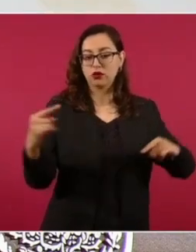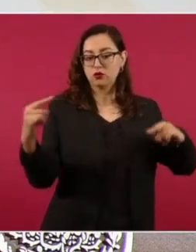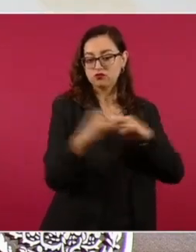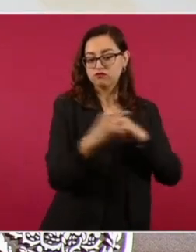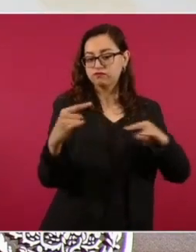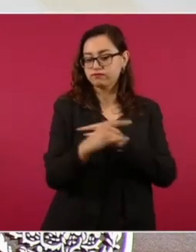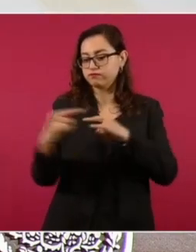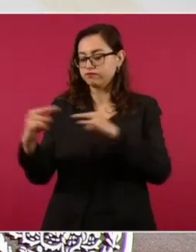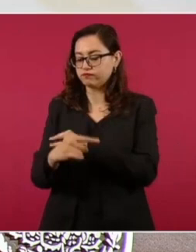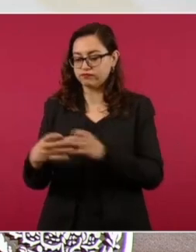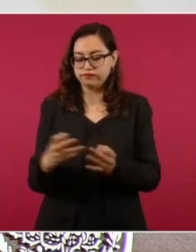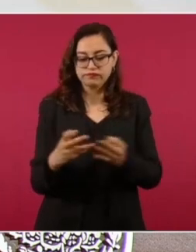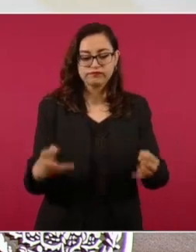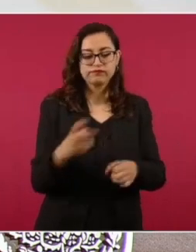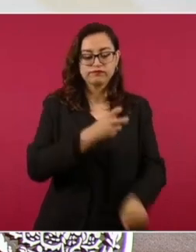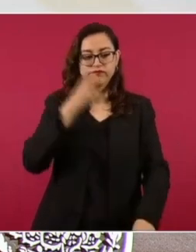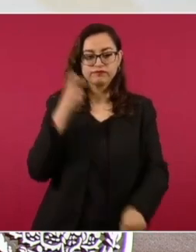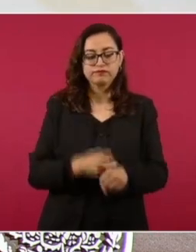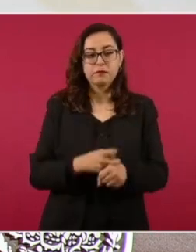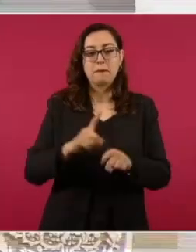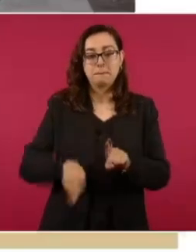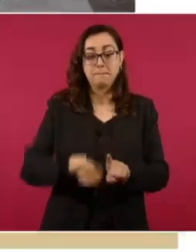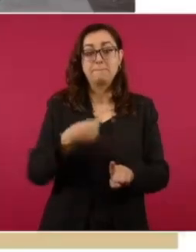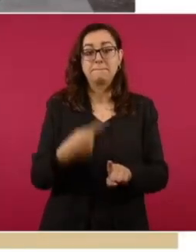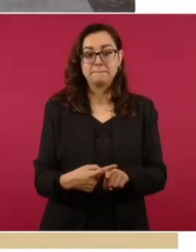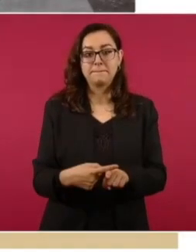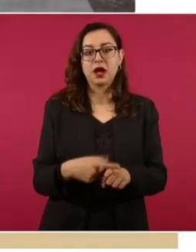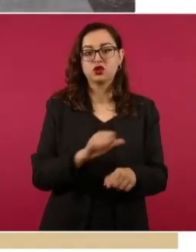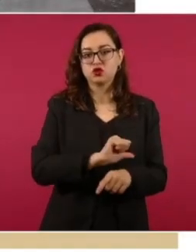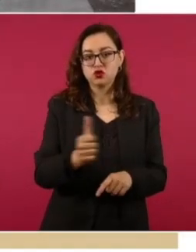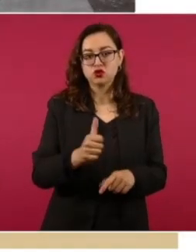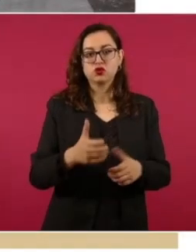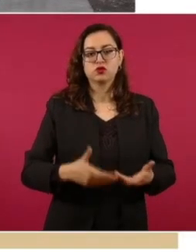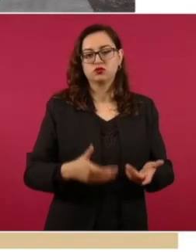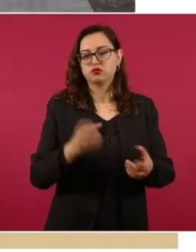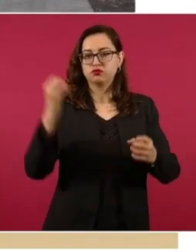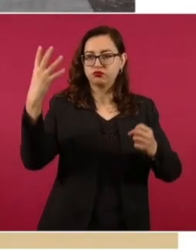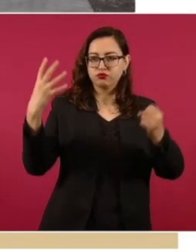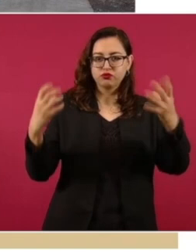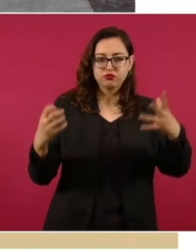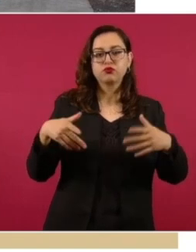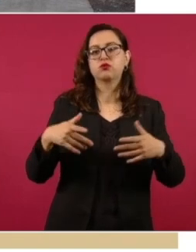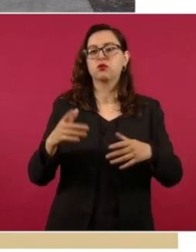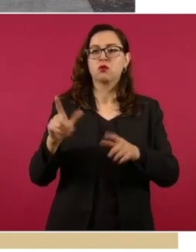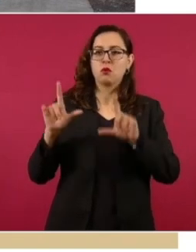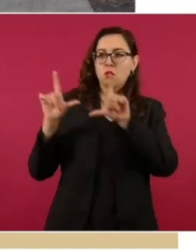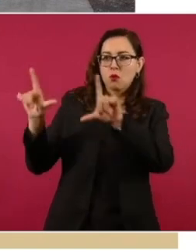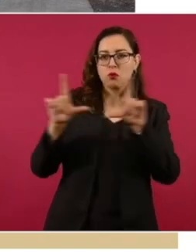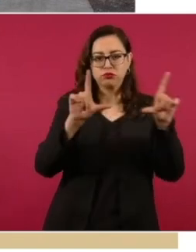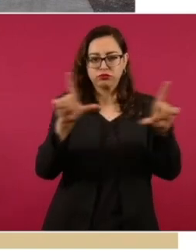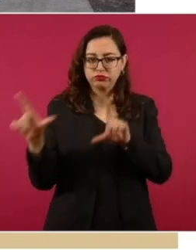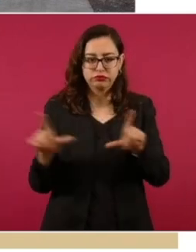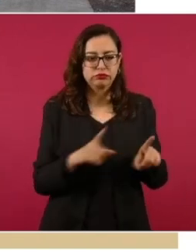además de 23 kilómetros de trabajos que estaban faltantes, barreras, señalamientos, obras de drenaje. Con esta